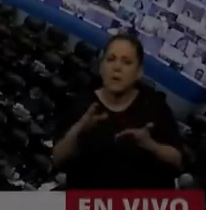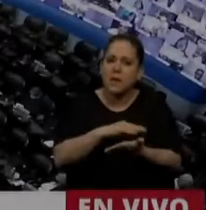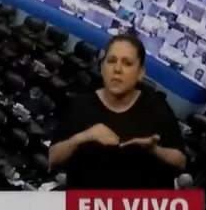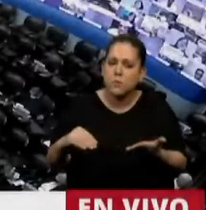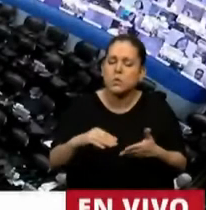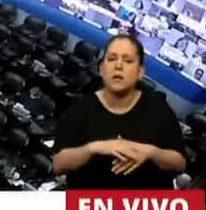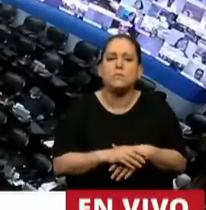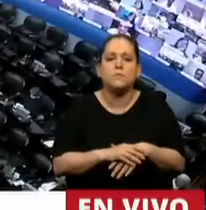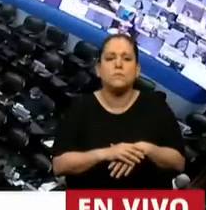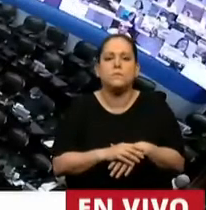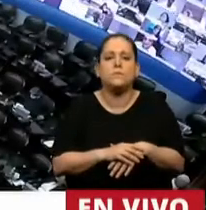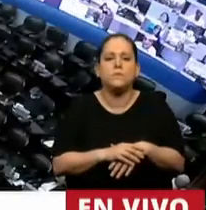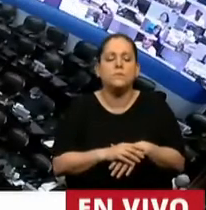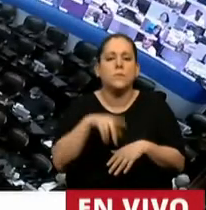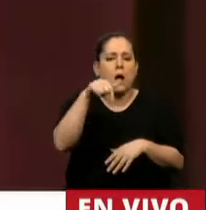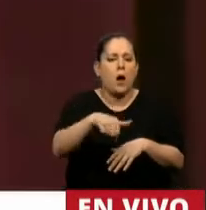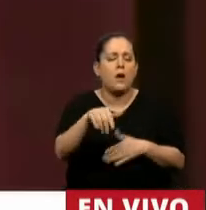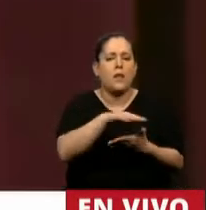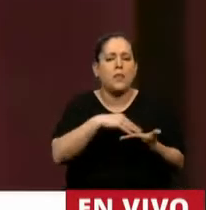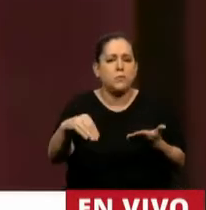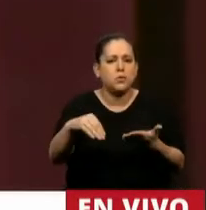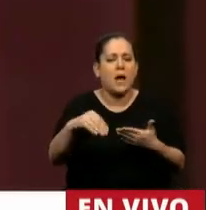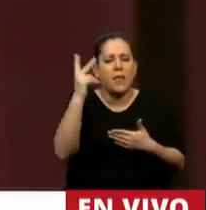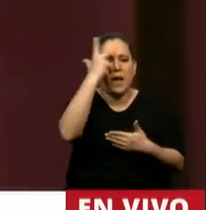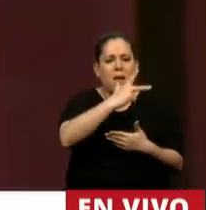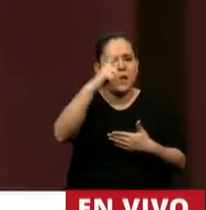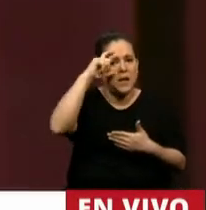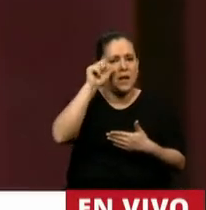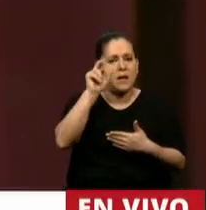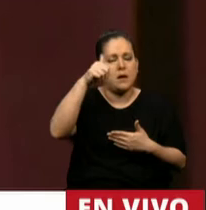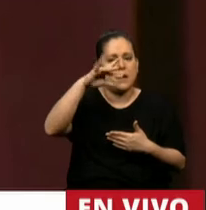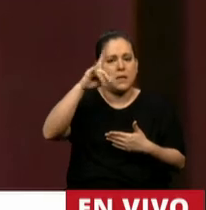Tiene la palabra la diputada Estela Hernández.